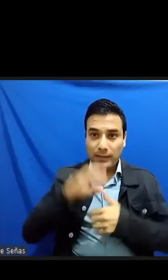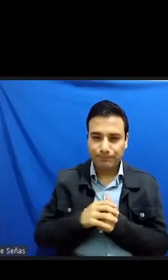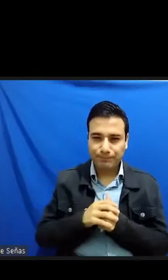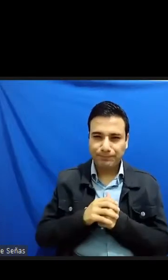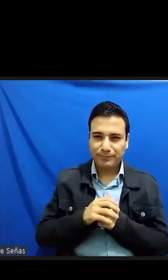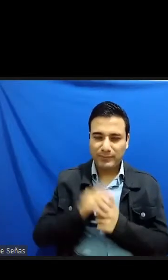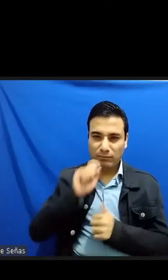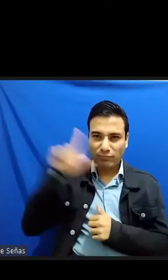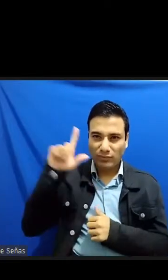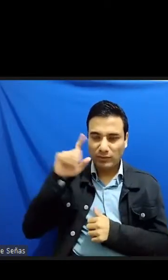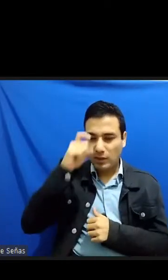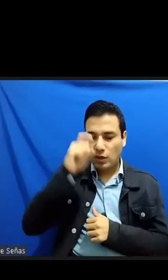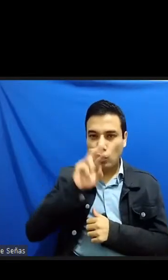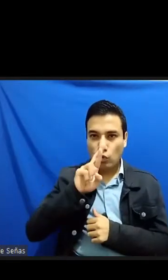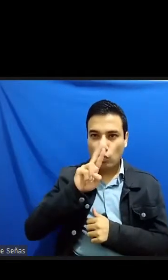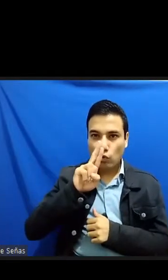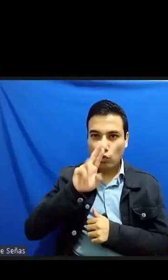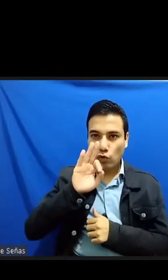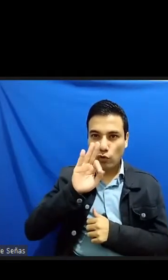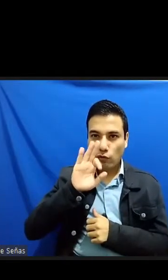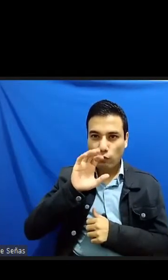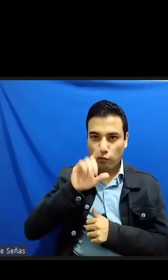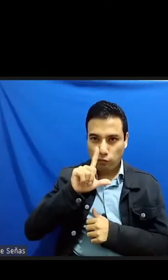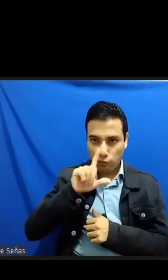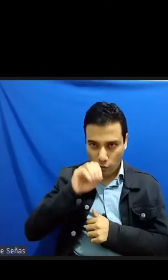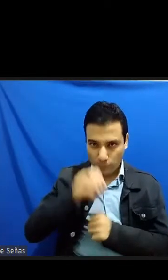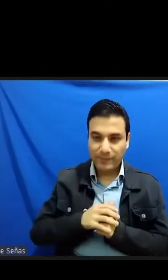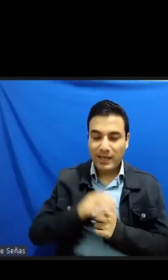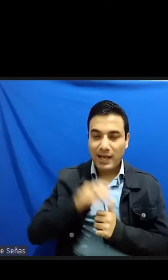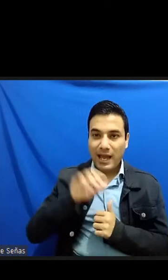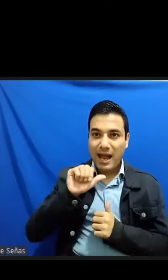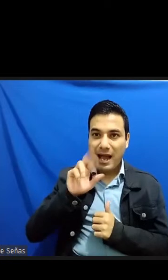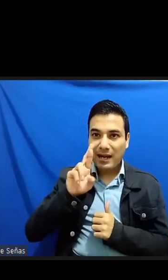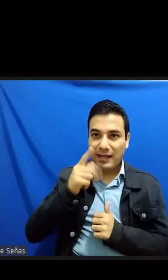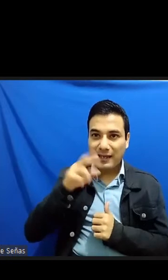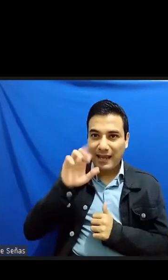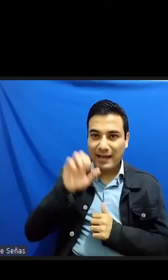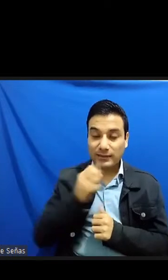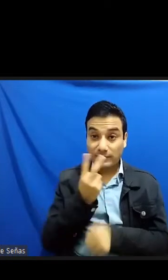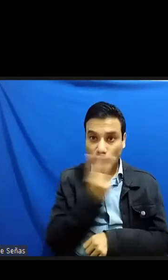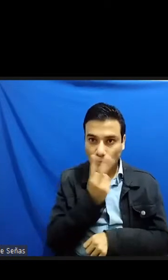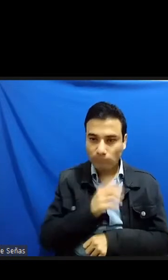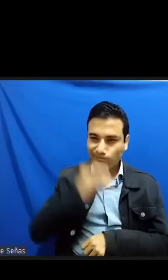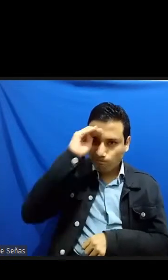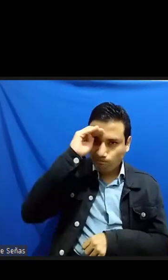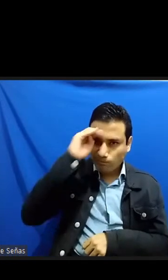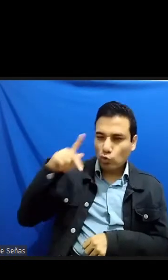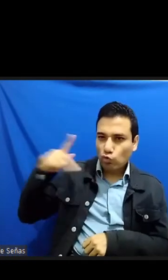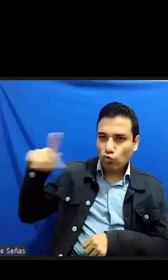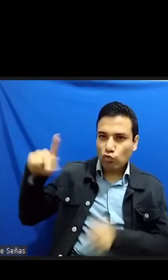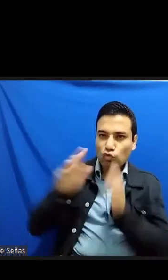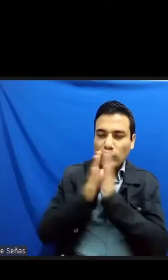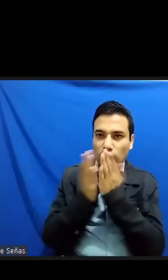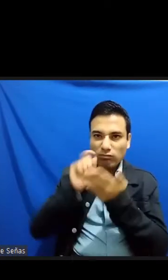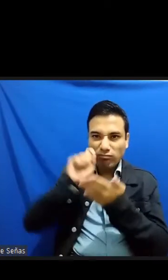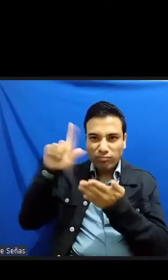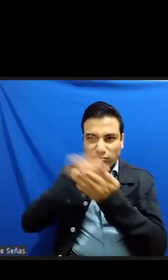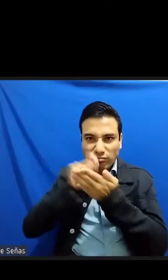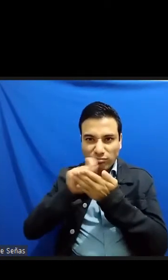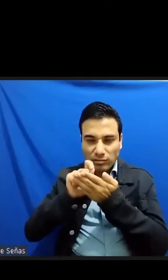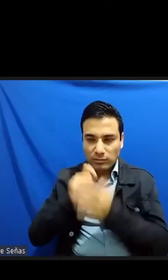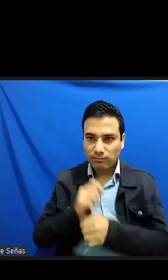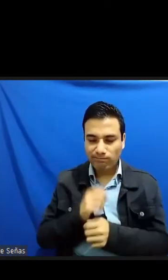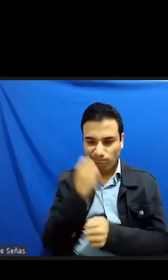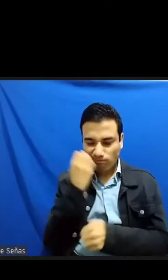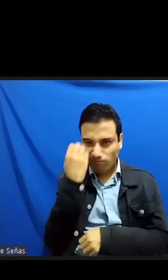Arguedas hablaron estudiaron reflexionaron sobre su obra y lograron que fuera publicada